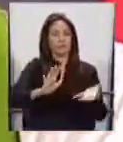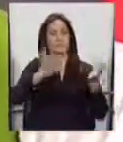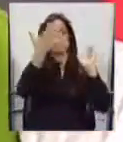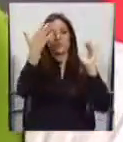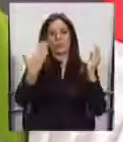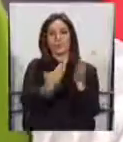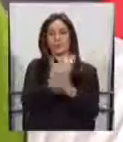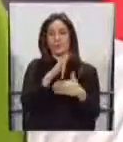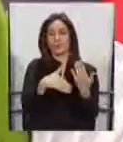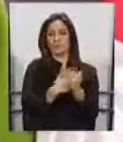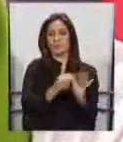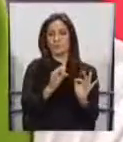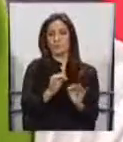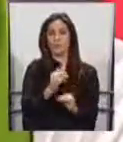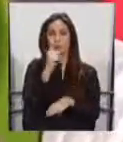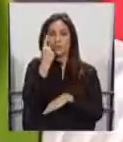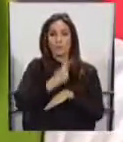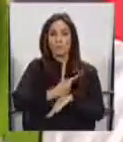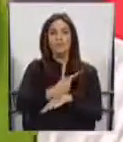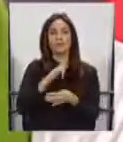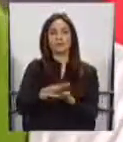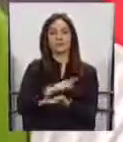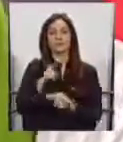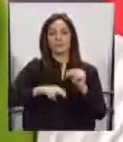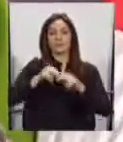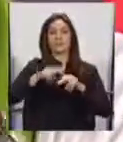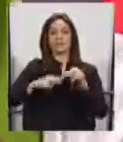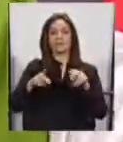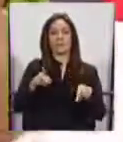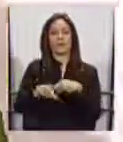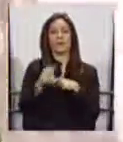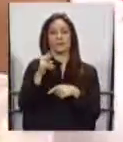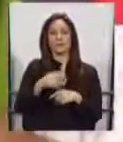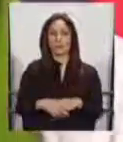una escuela por día. Esa es la patria nueva. Esa es la revolución educativa. educativa.